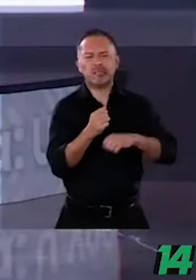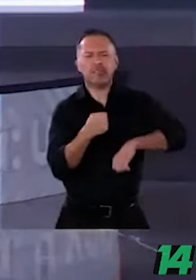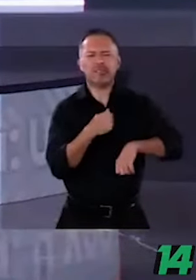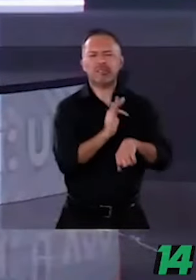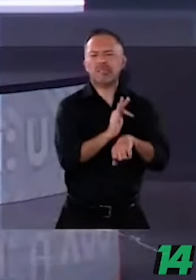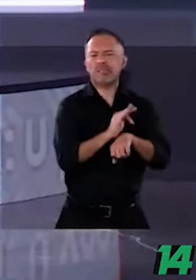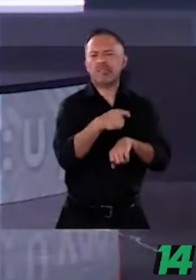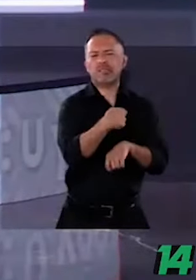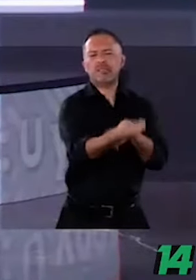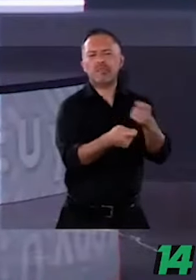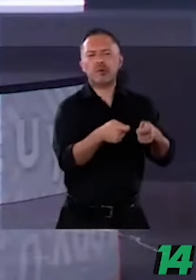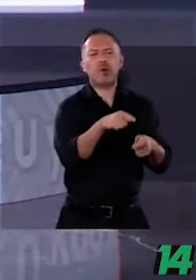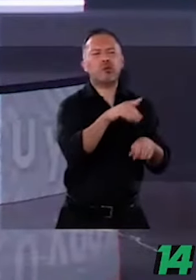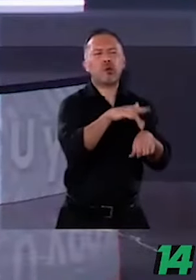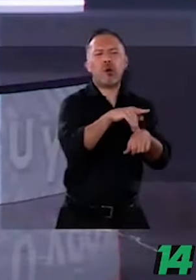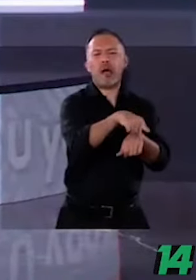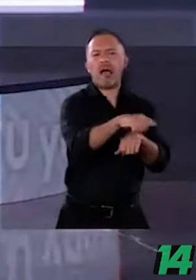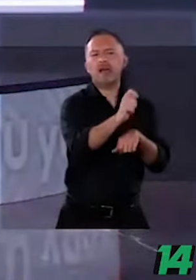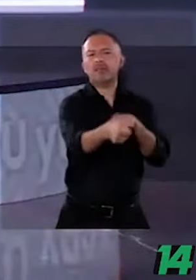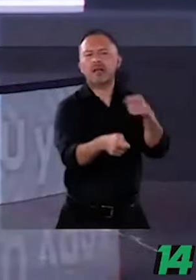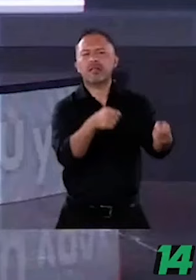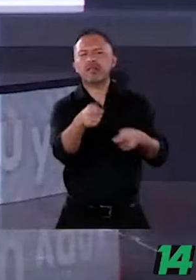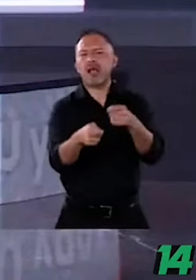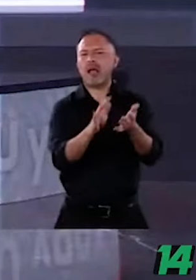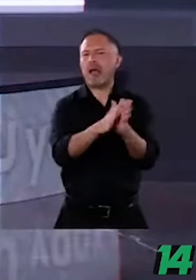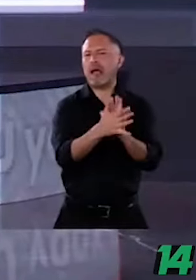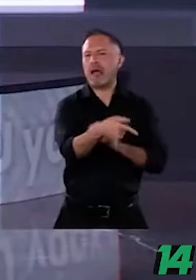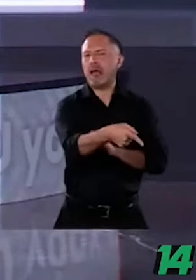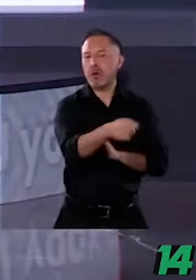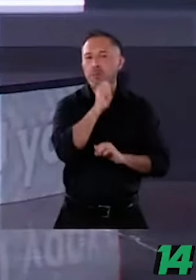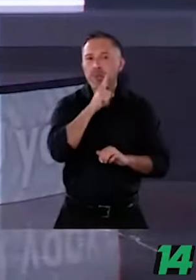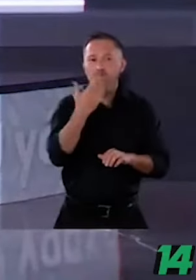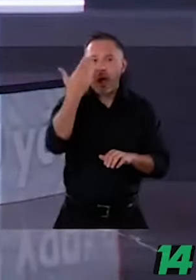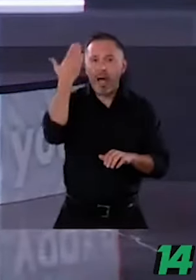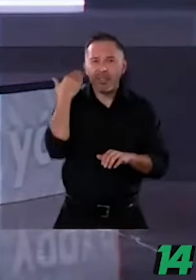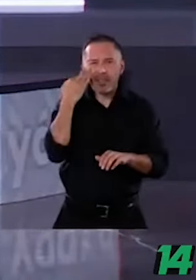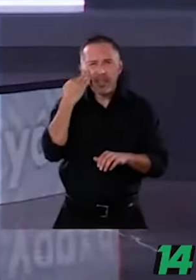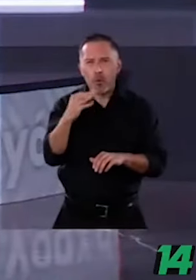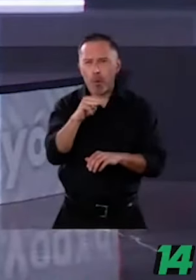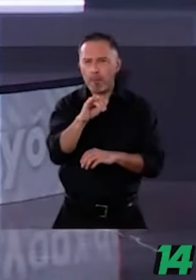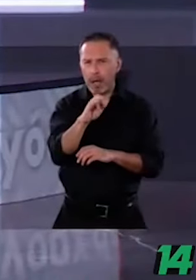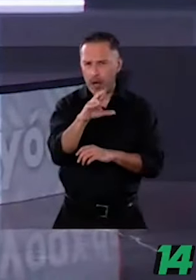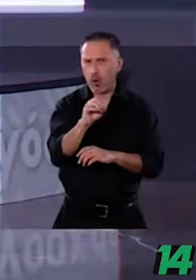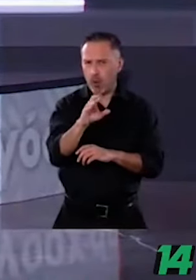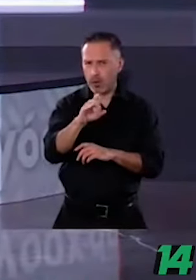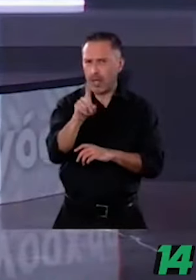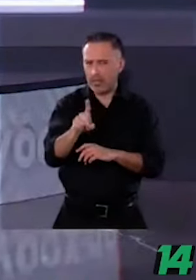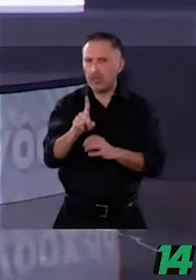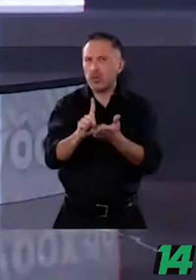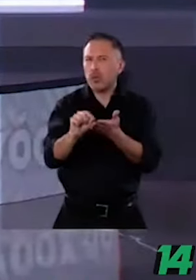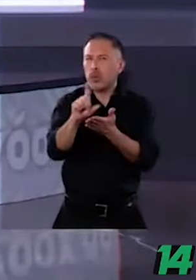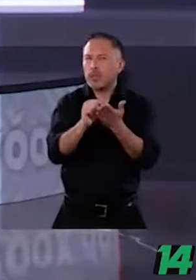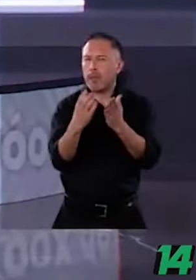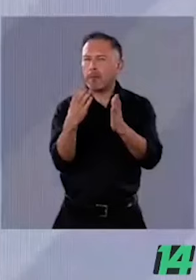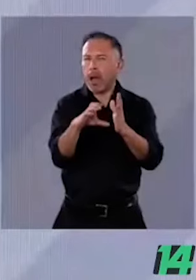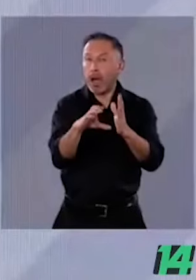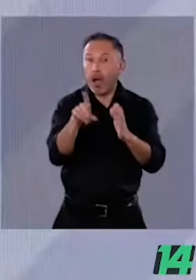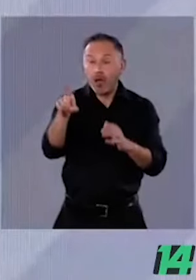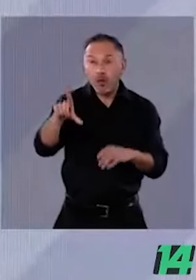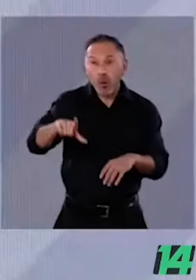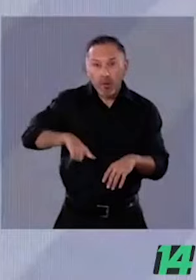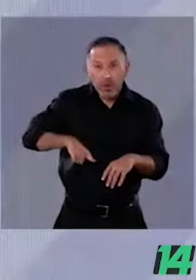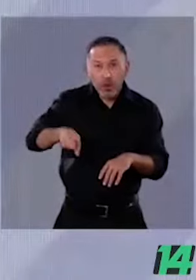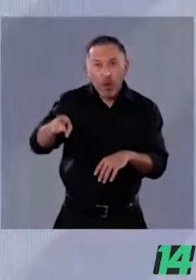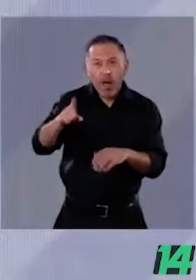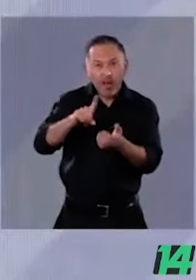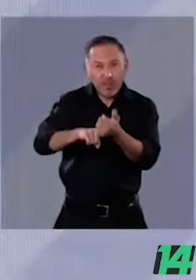repartieron, por cierto, el poder o intentó Marco Cortés, que él mismo lo enseñó en un tuit, el gobierno de Coahuila, incluyendo notarías,